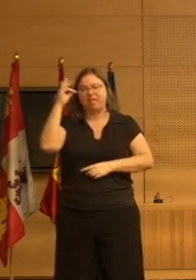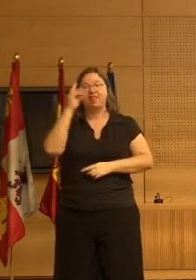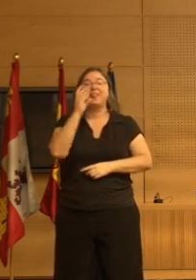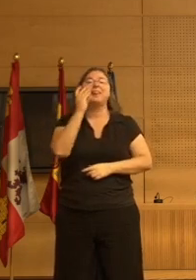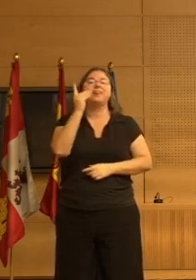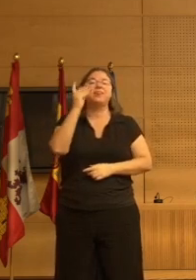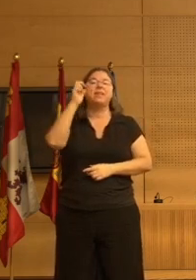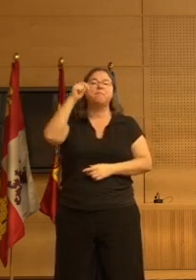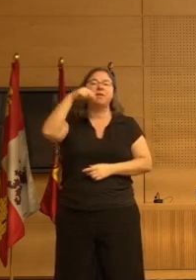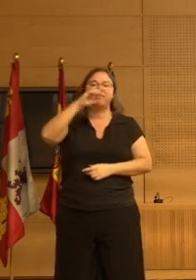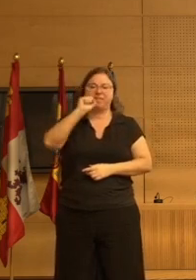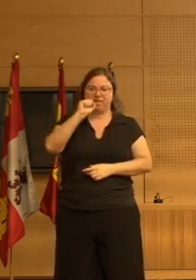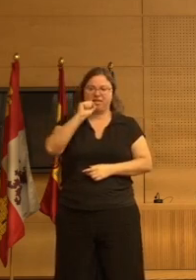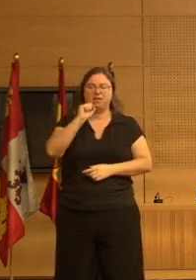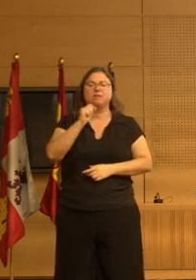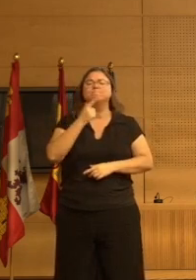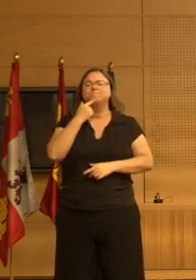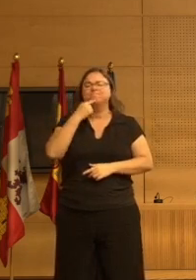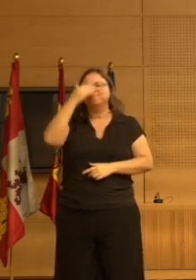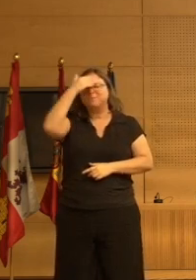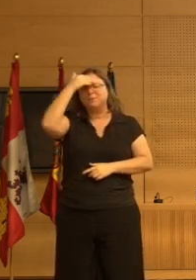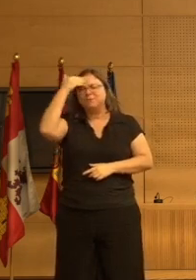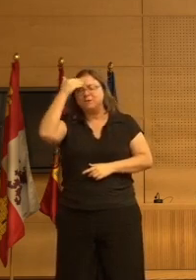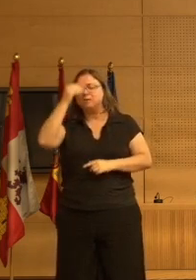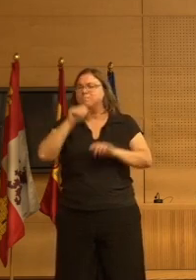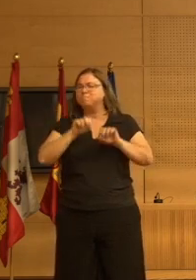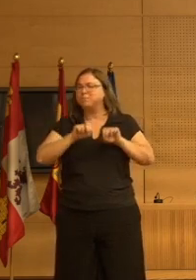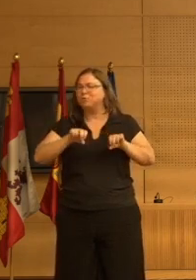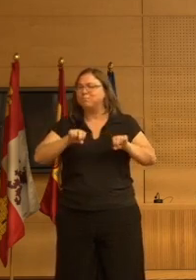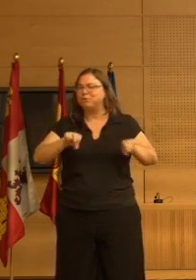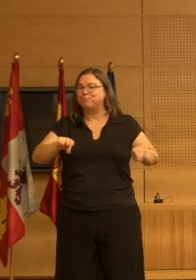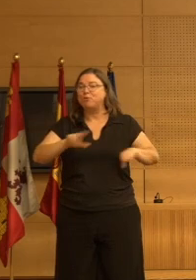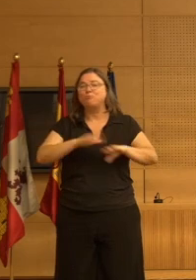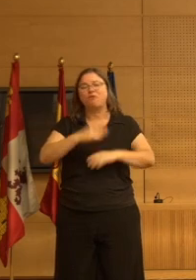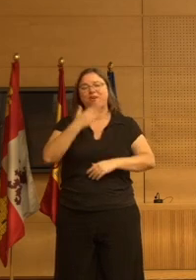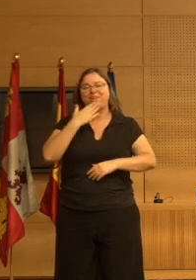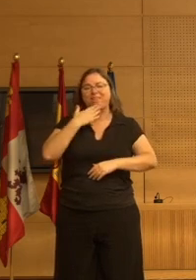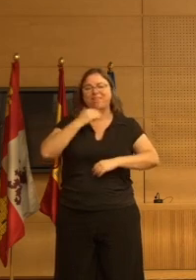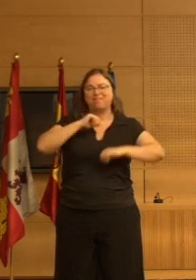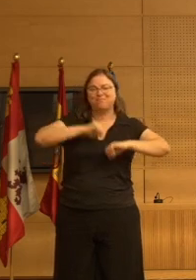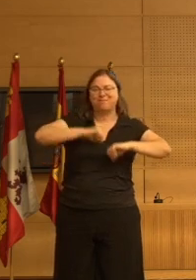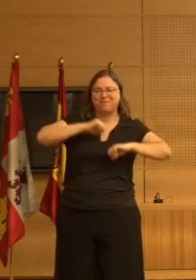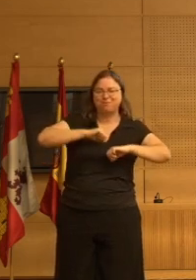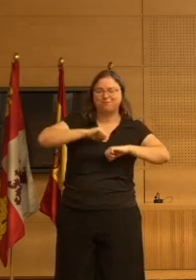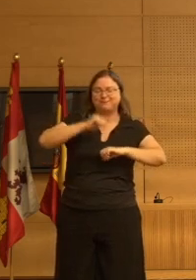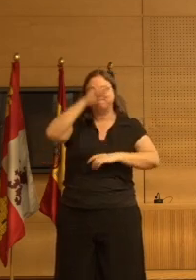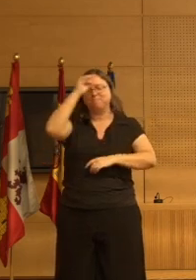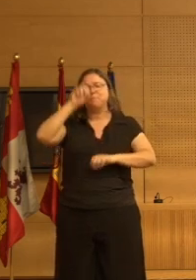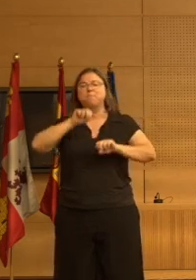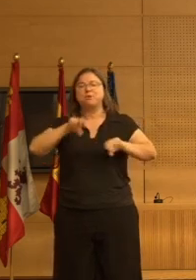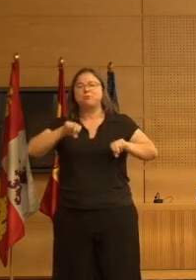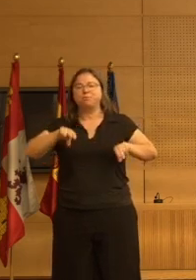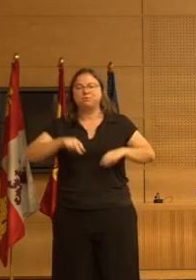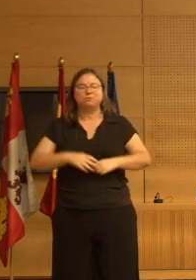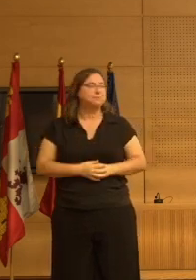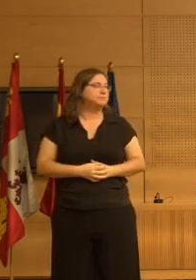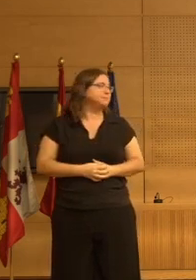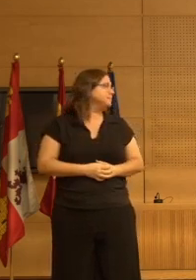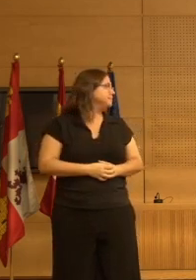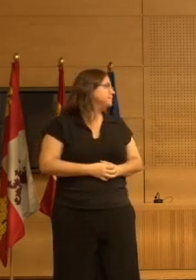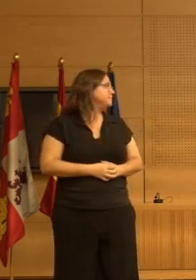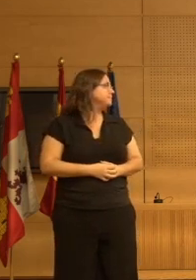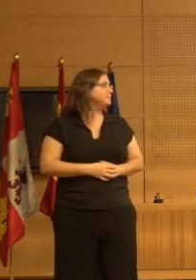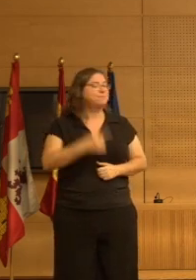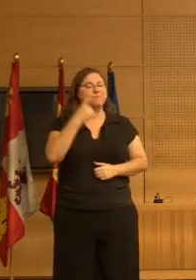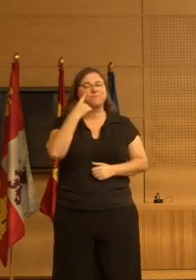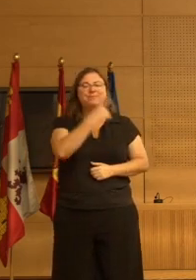La demencia crece exponencialmente con la edad. Como ven aquí, estos